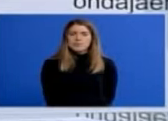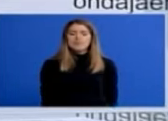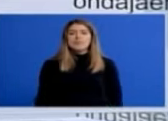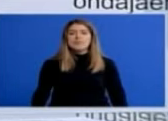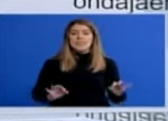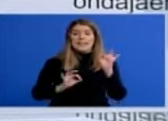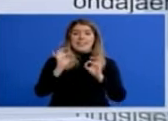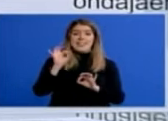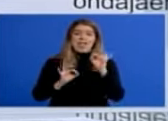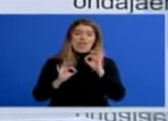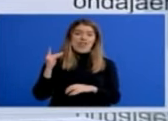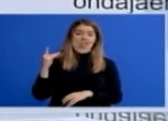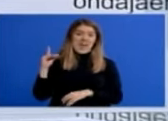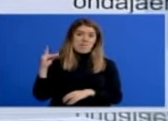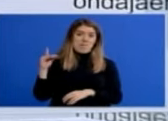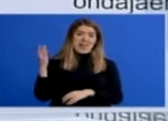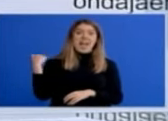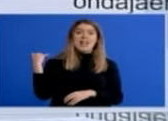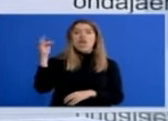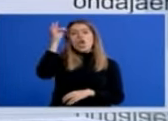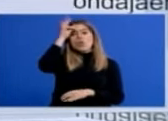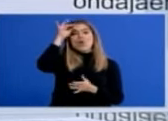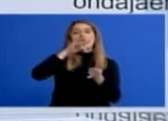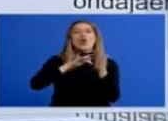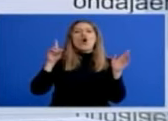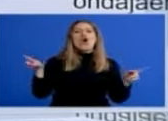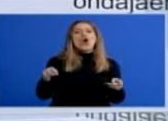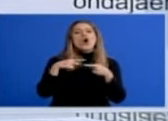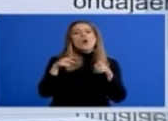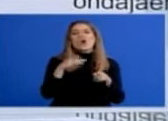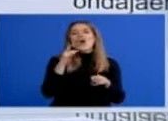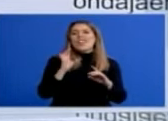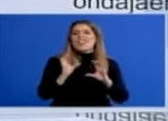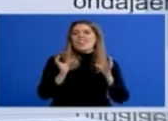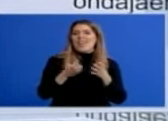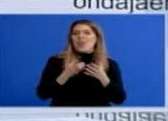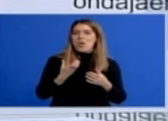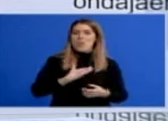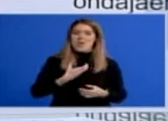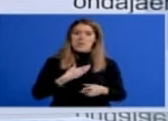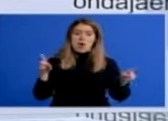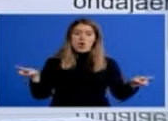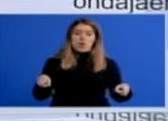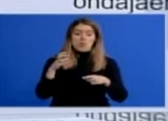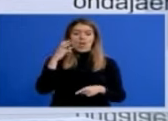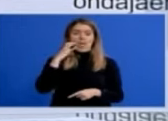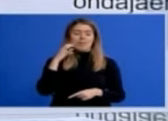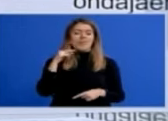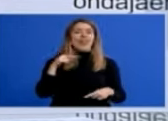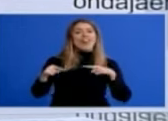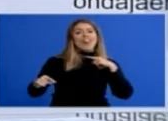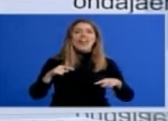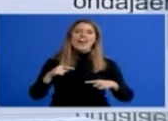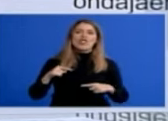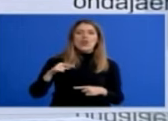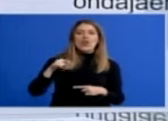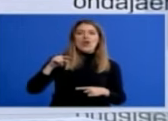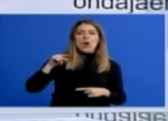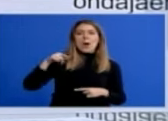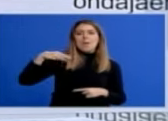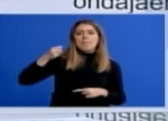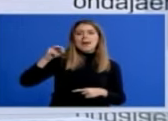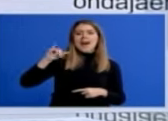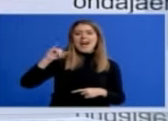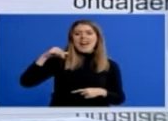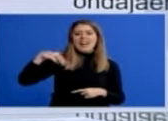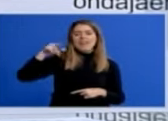Y en el Teatro de Arimelia se celebró también ayer domingo un concierto a cargo de la Banda Municipal de Música de Jaén, dirigida, eso sí, en esta ocasión por Lucía Marín,